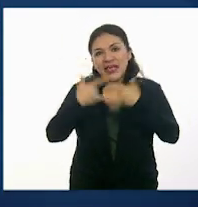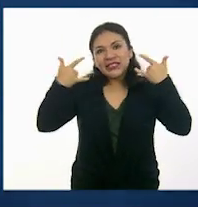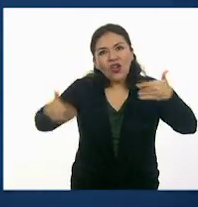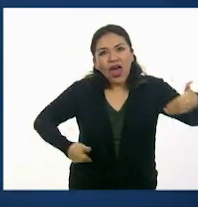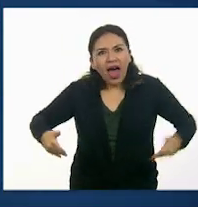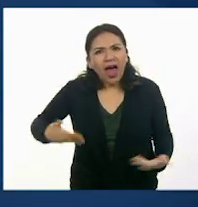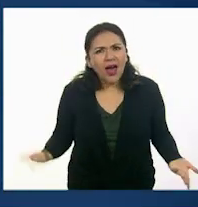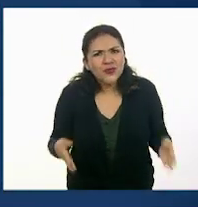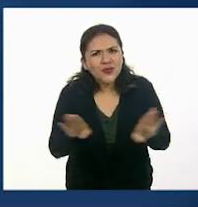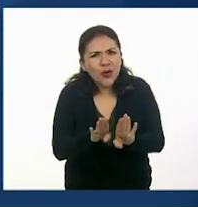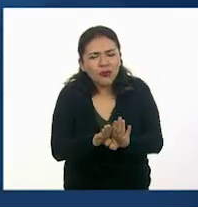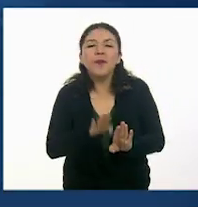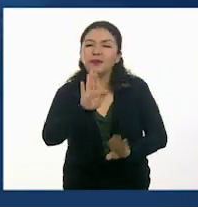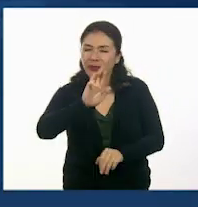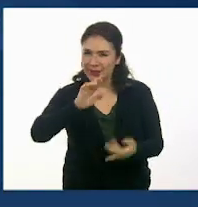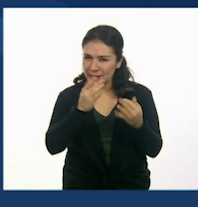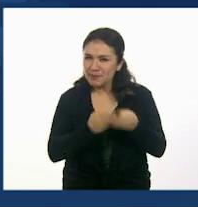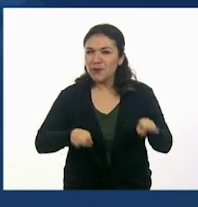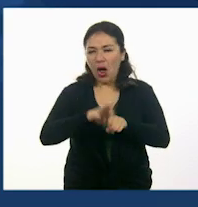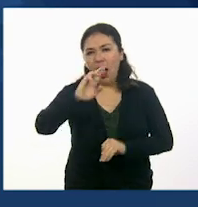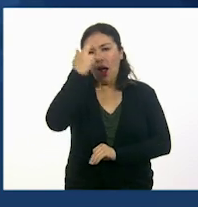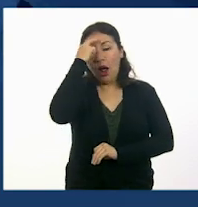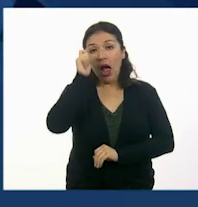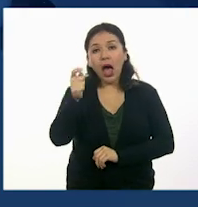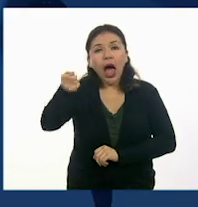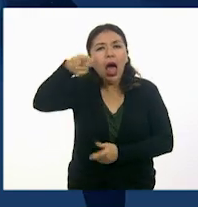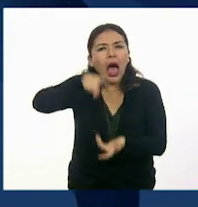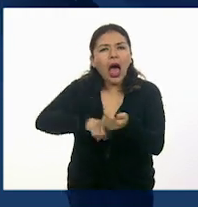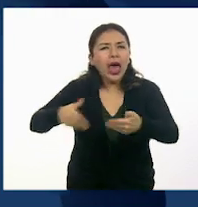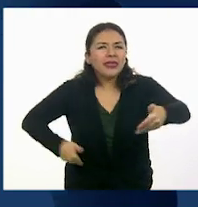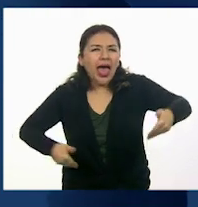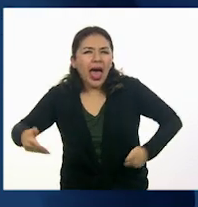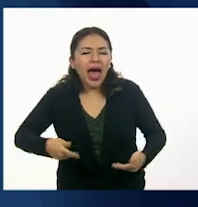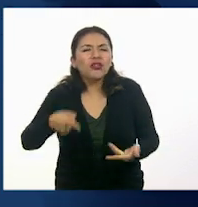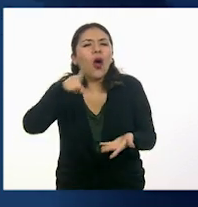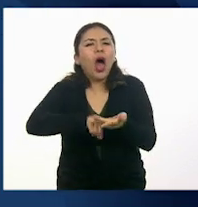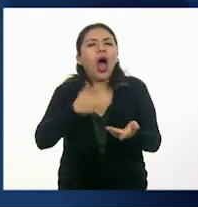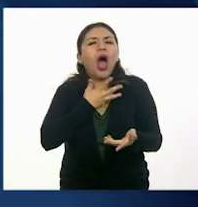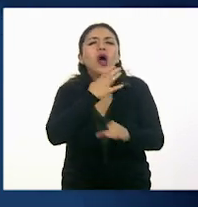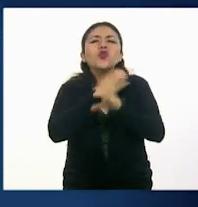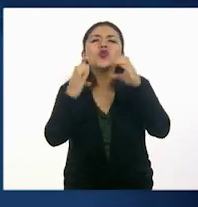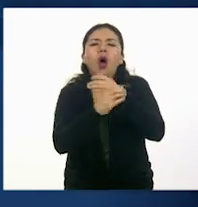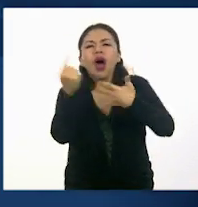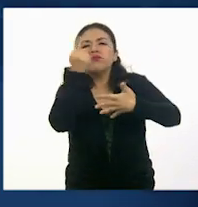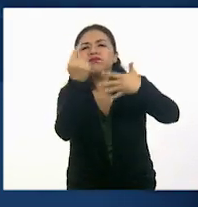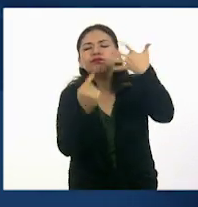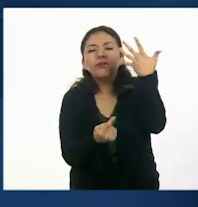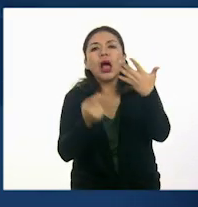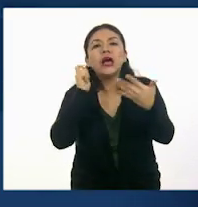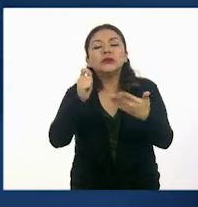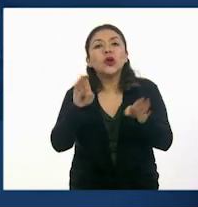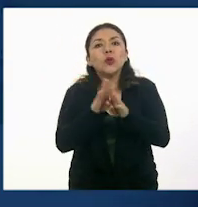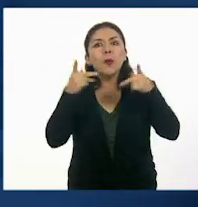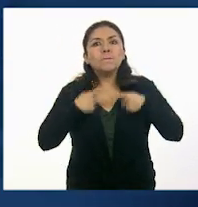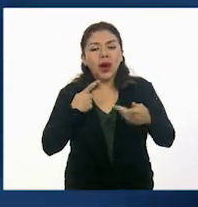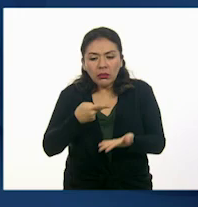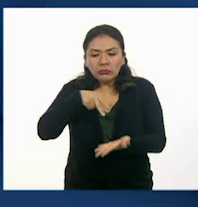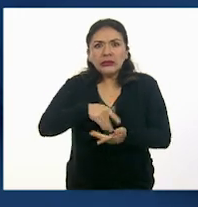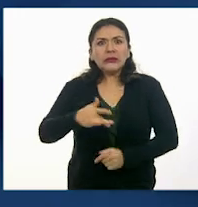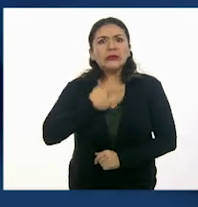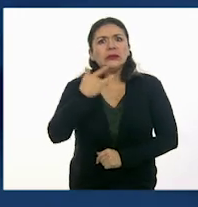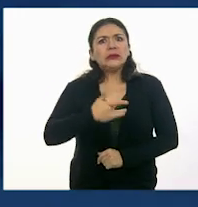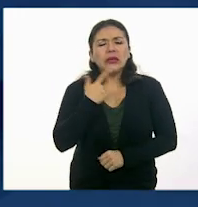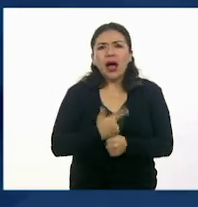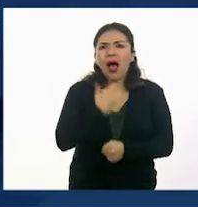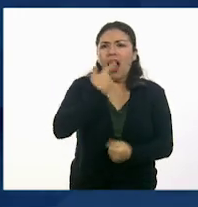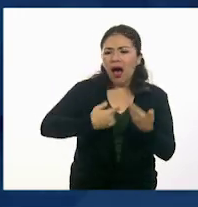Es importante recordar que la situación dramática es el conjunto de factores o circunstancias que afectan a los personajes en